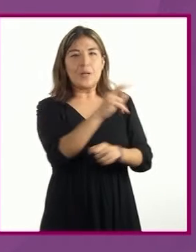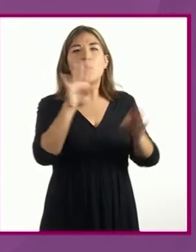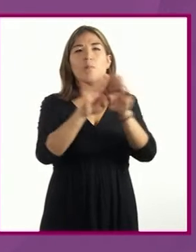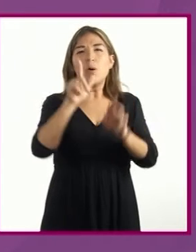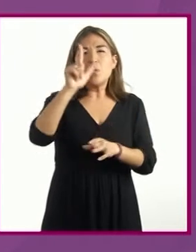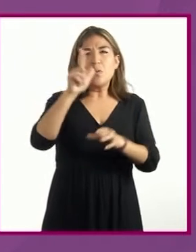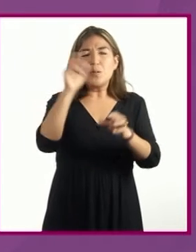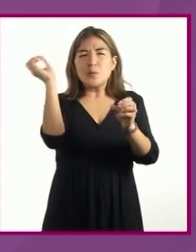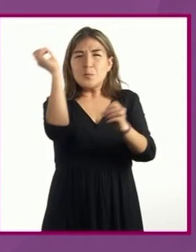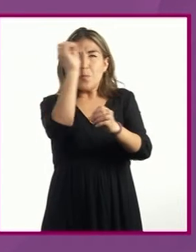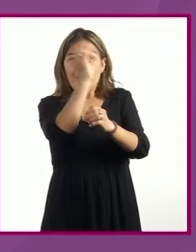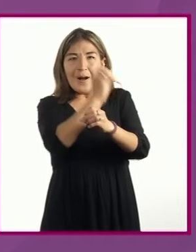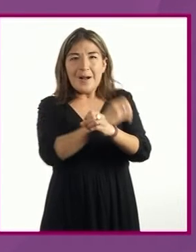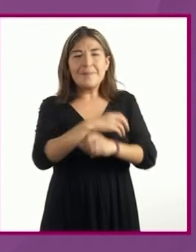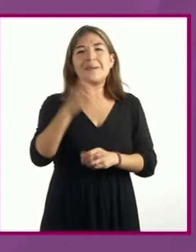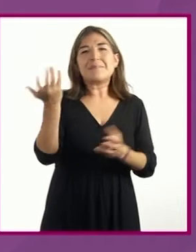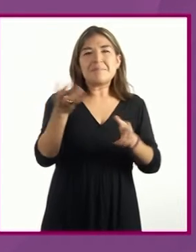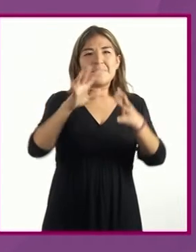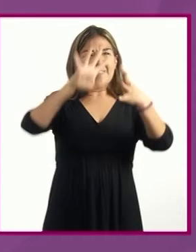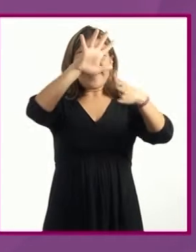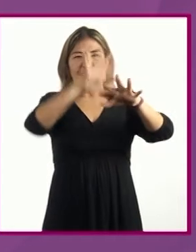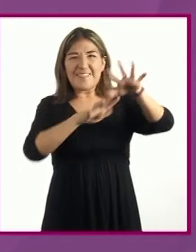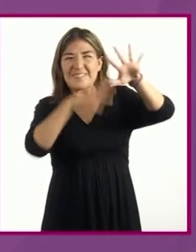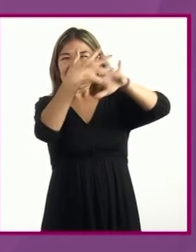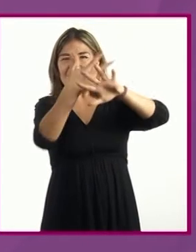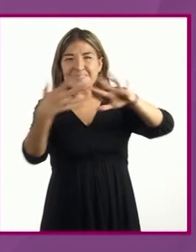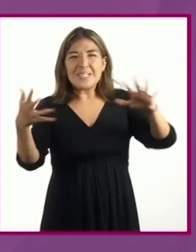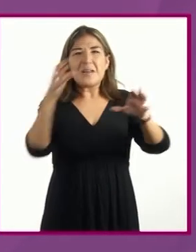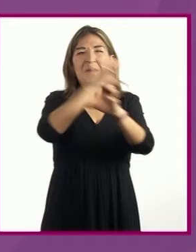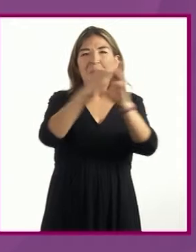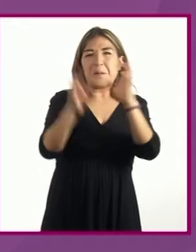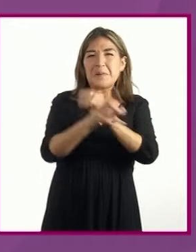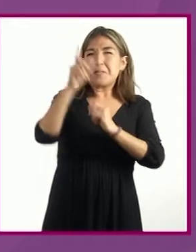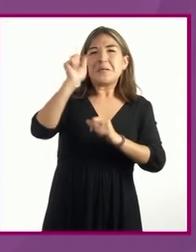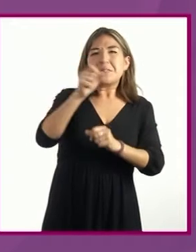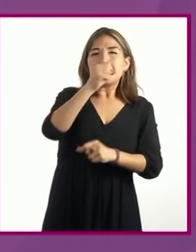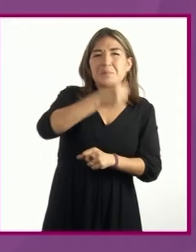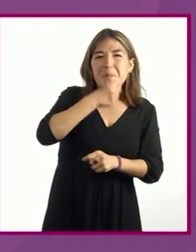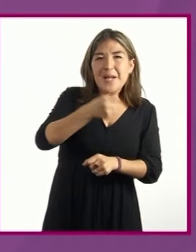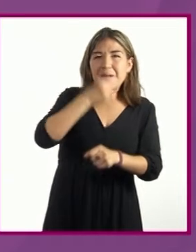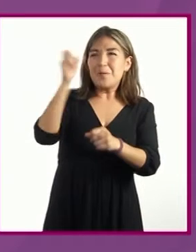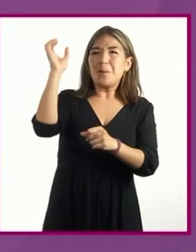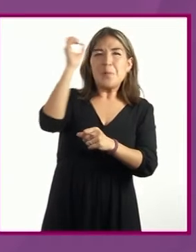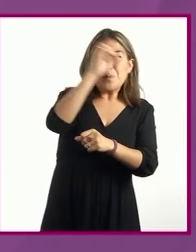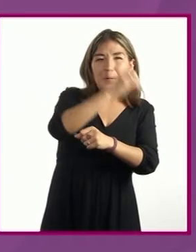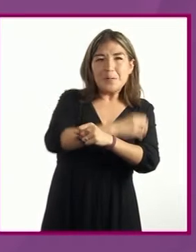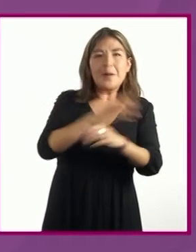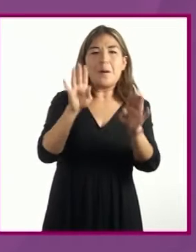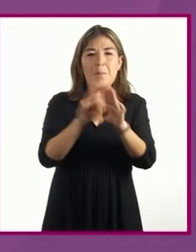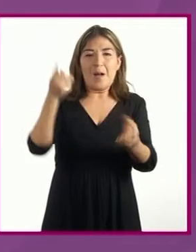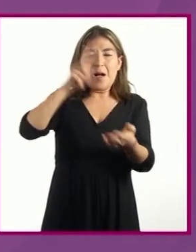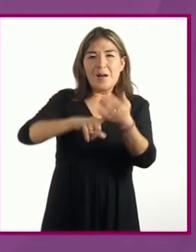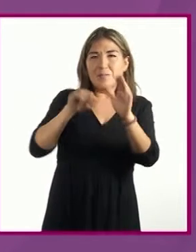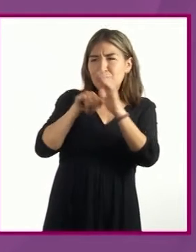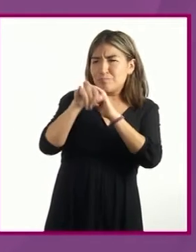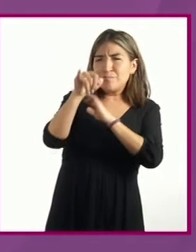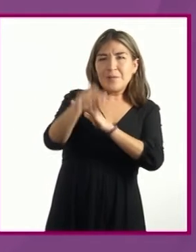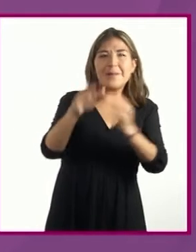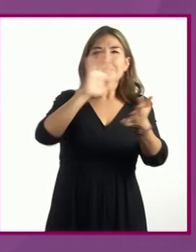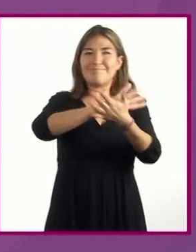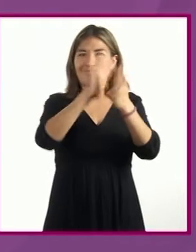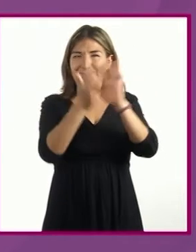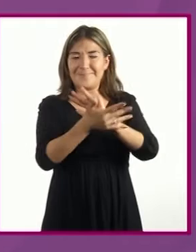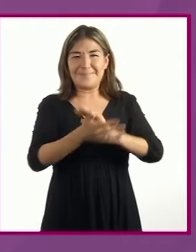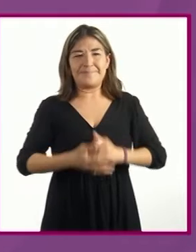luces tenues. Telenarañas, objetos gastados, o que crean un efecto de profundidad, o complicidad.